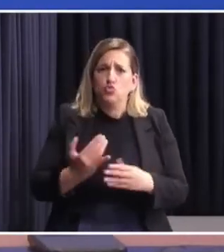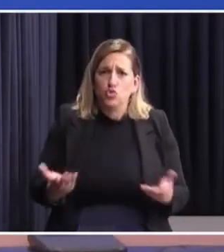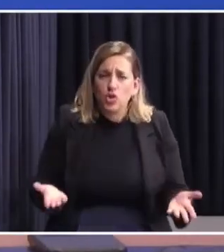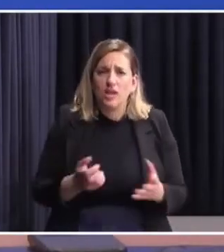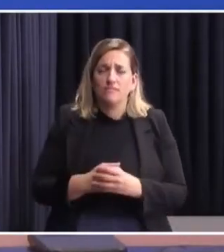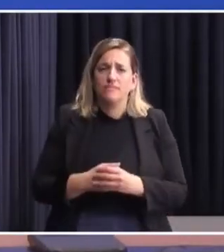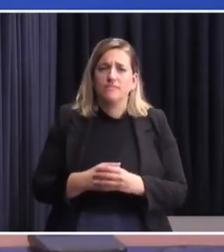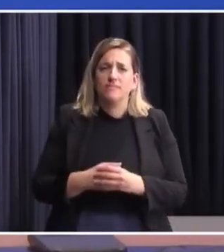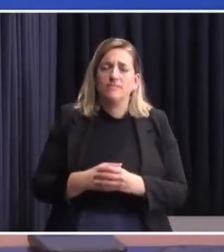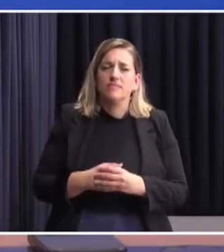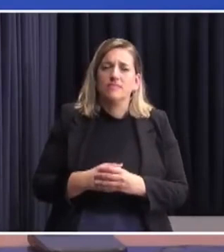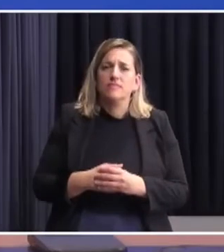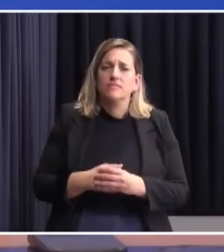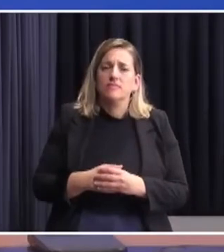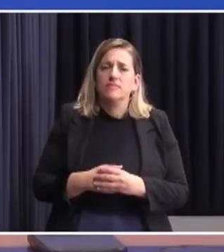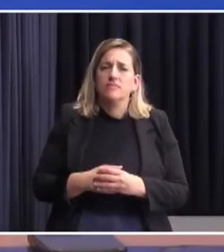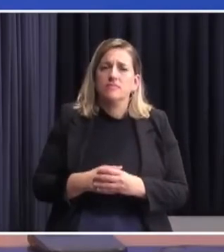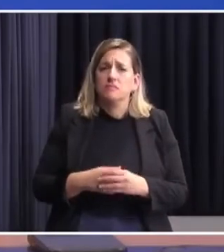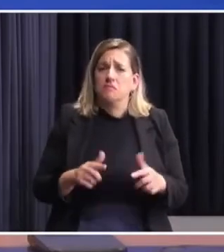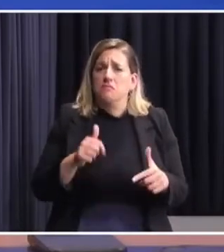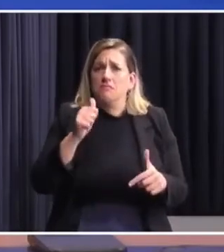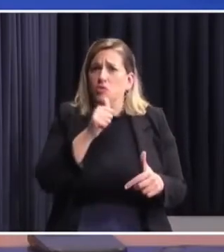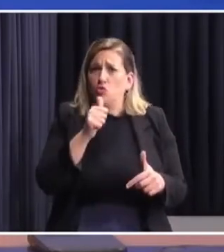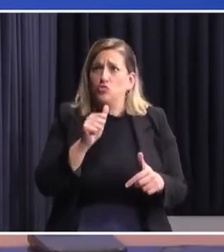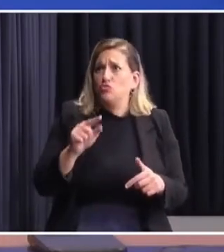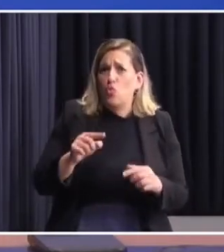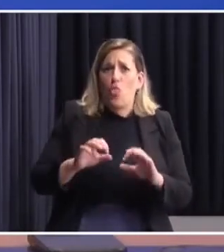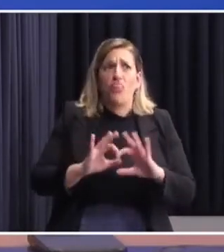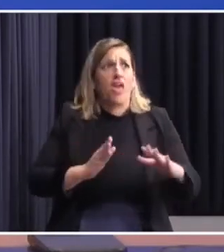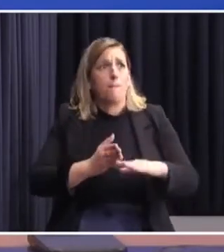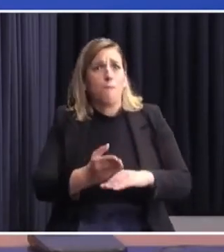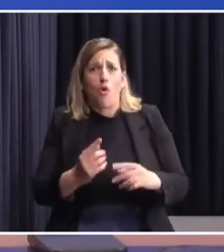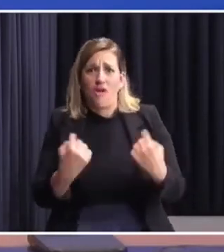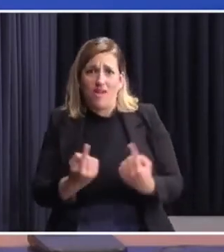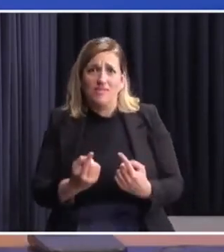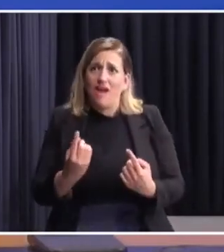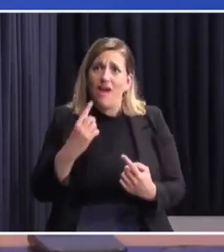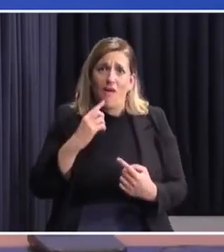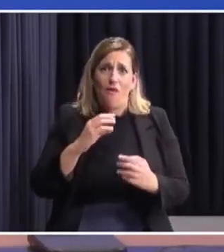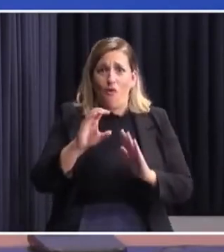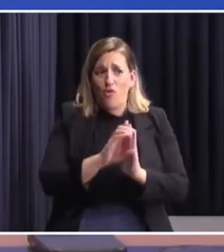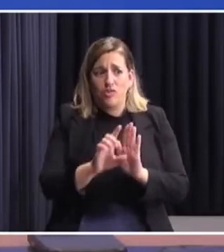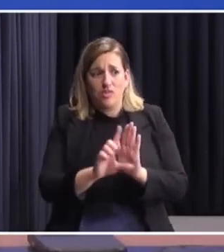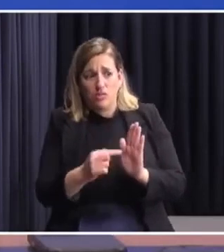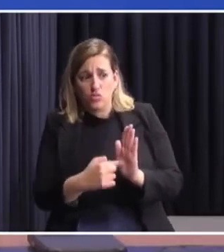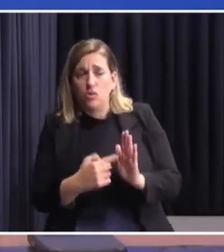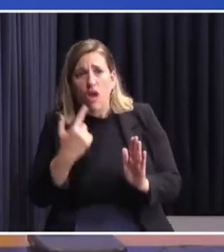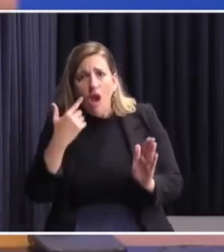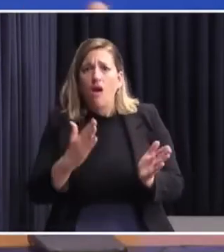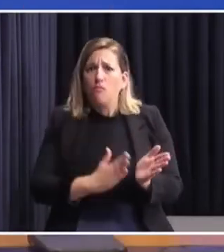Una crisis institucional es lo que no se resolvería por los propios resortes de la democracia y la Constitución. La prueba está